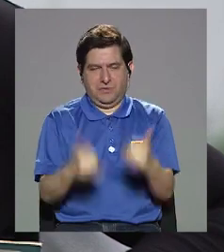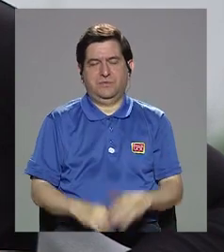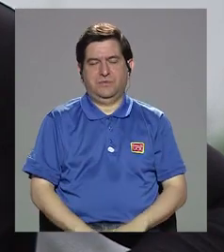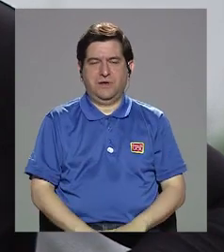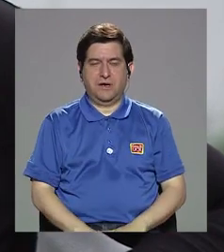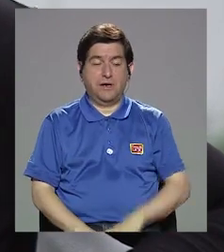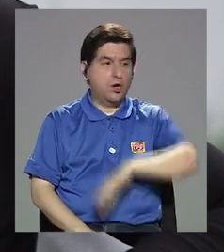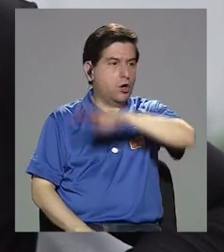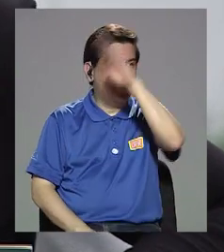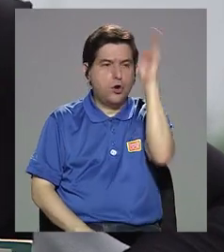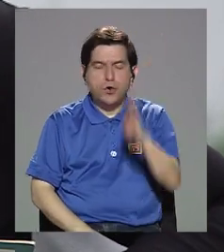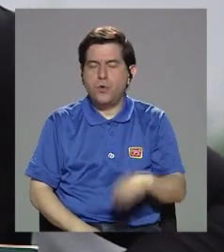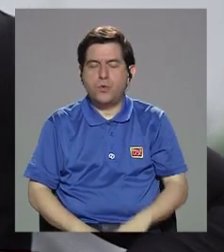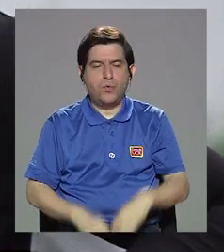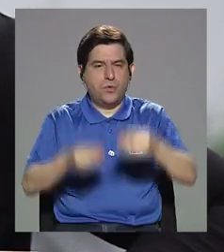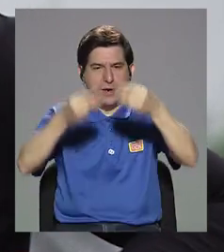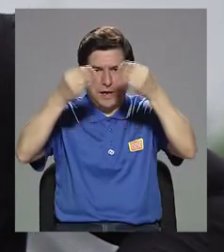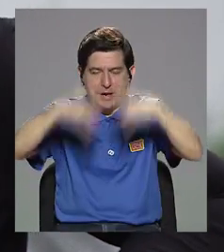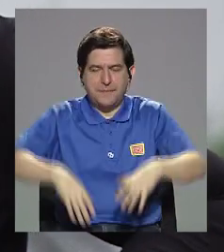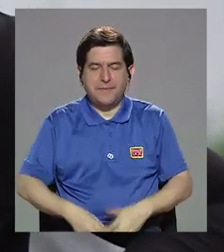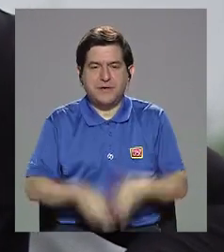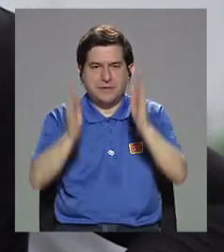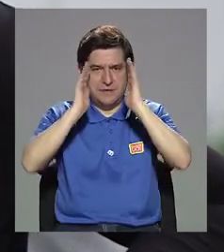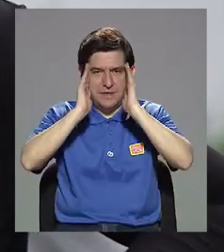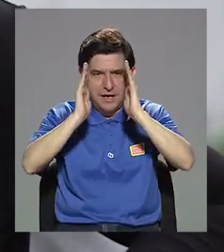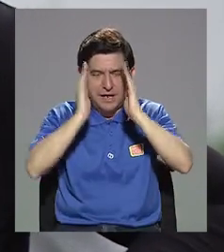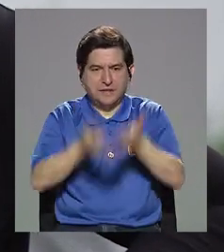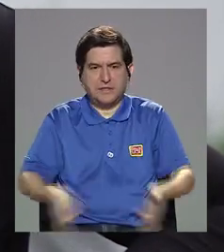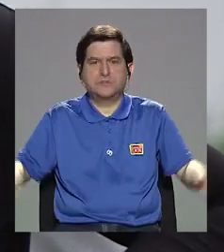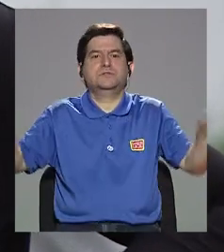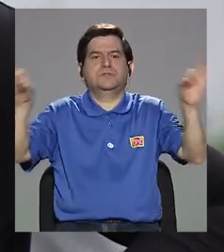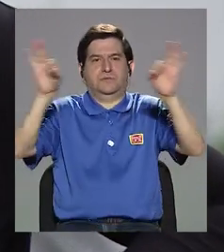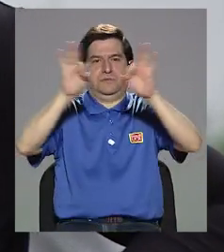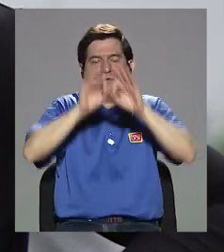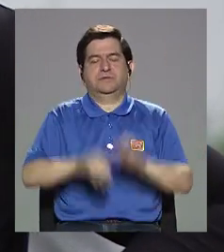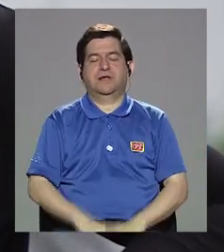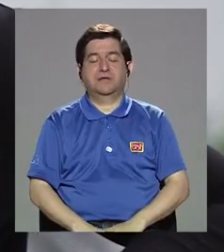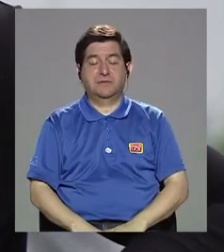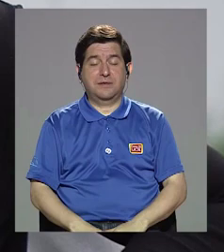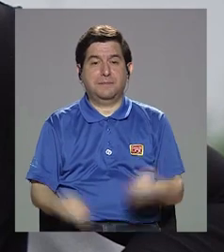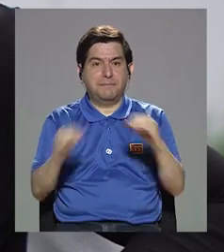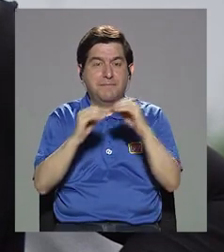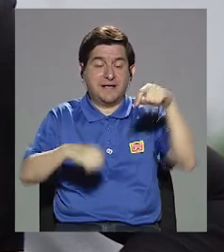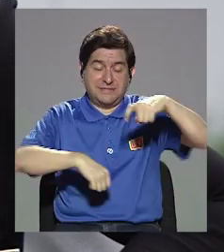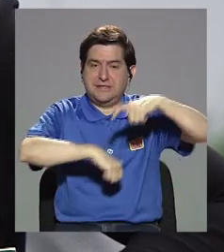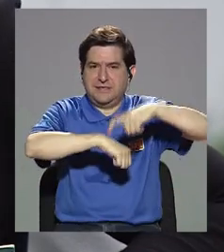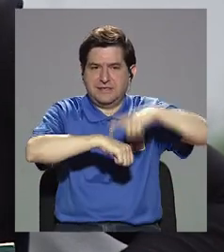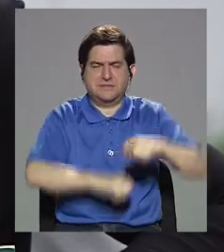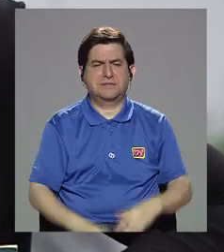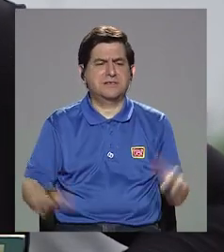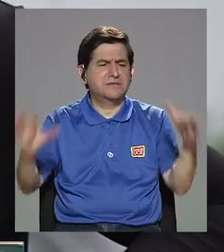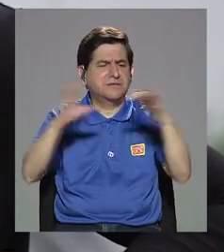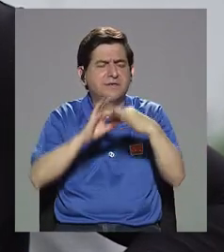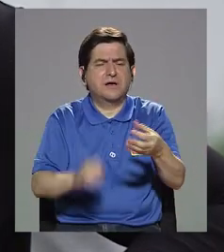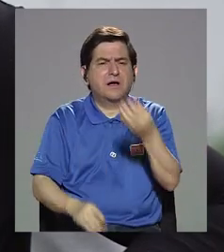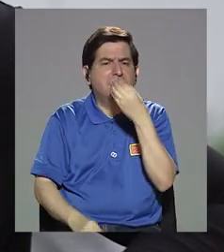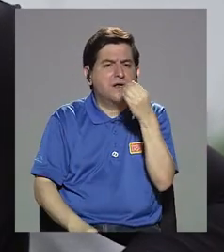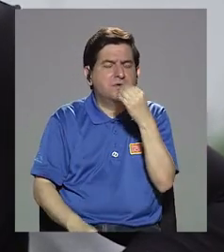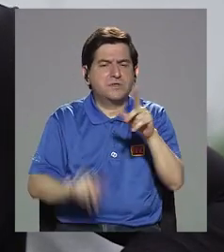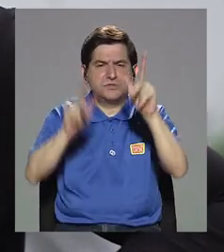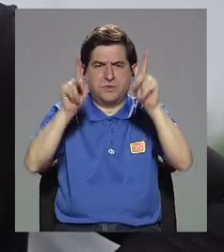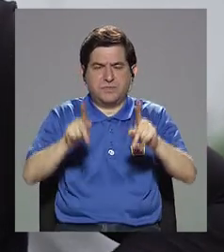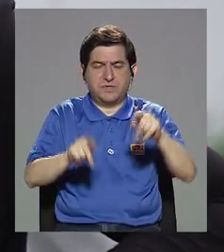actualidad que nunca pierde vigencia y sumamente importante en estos tiempos y es acerca de la